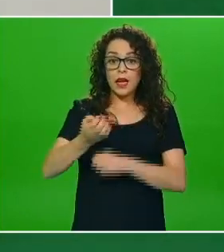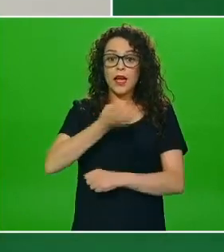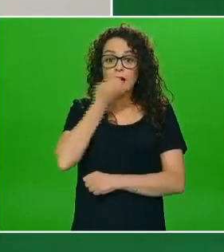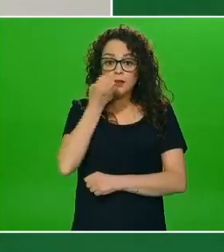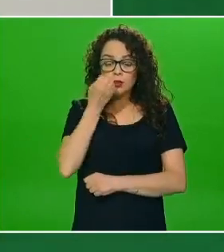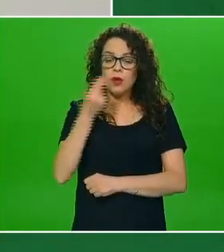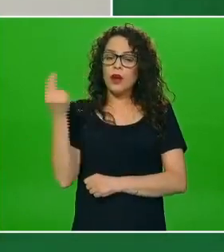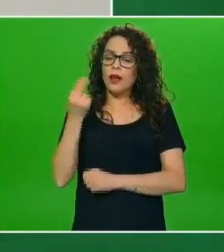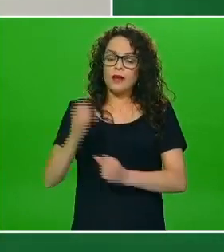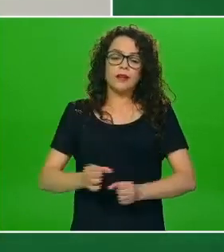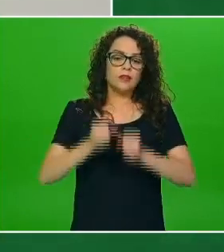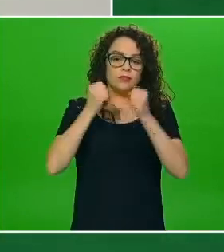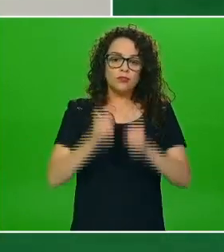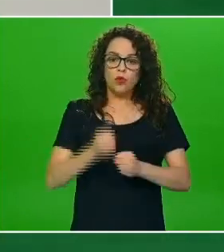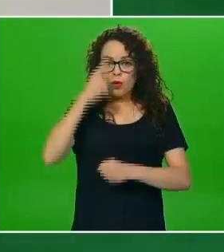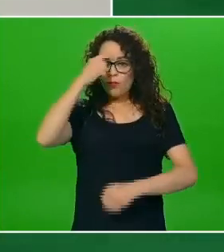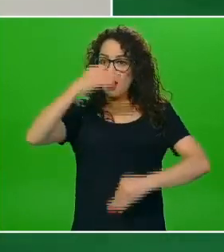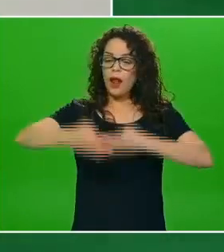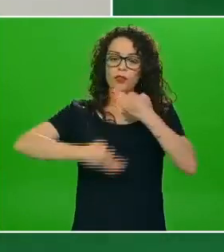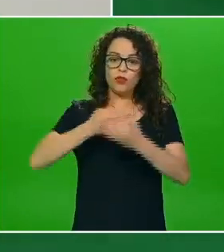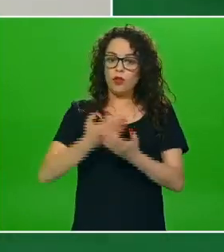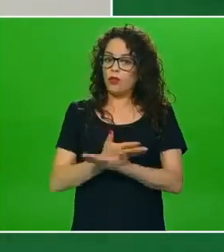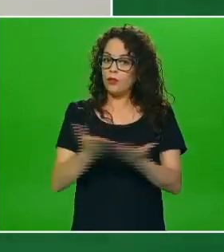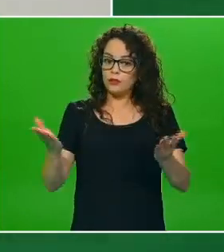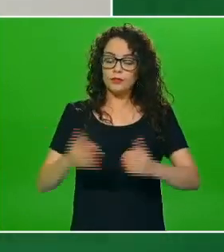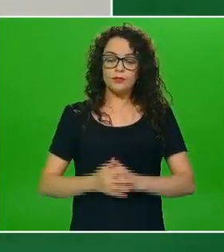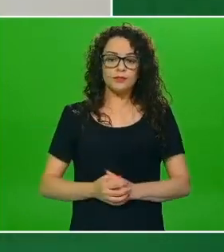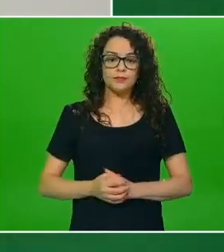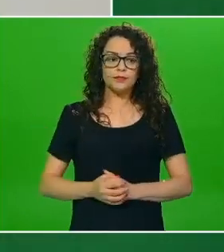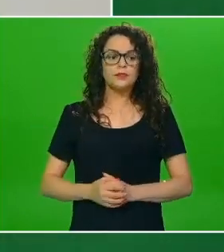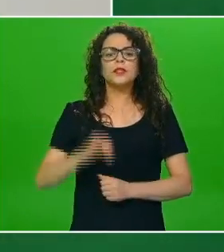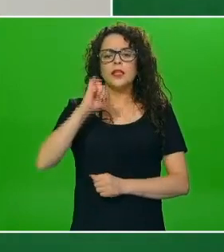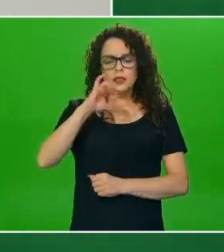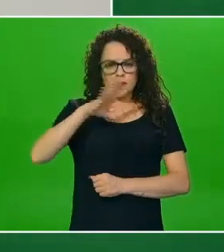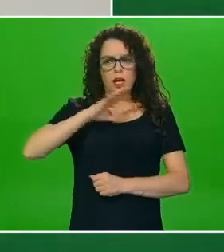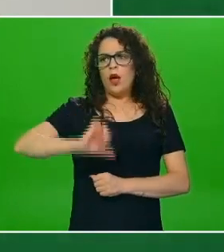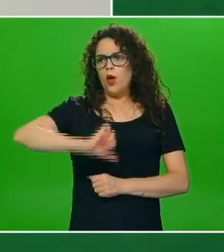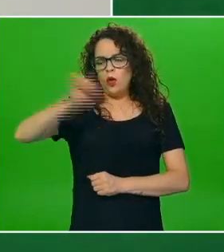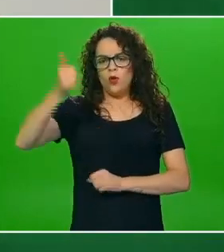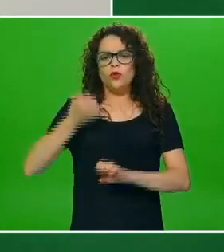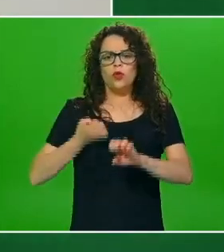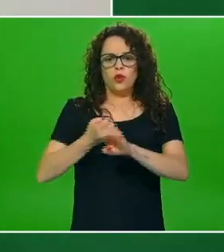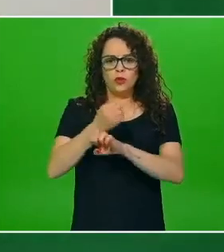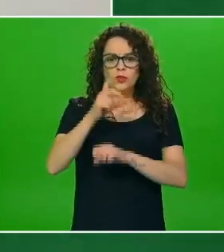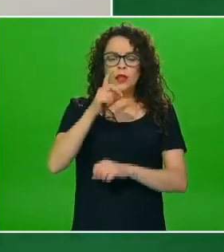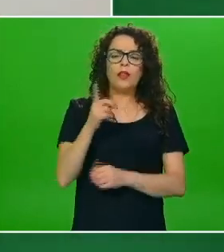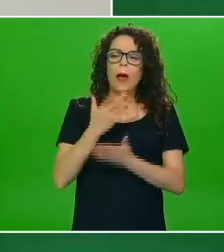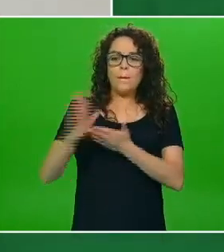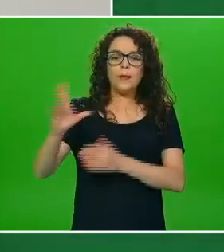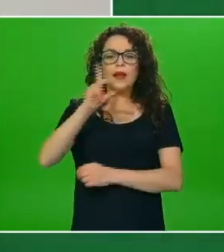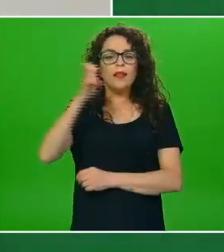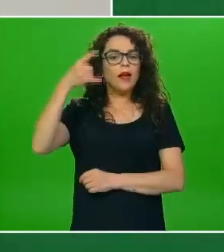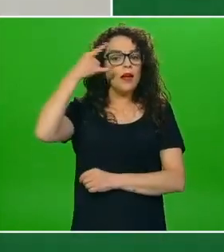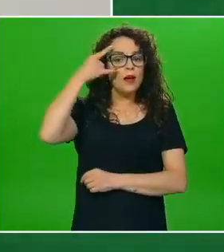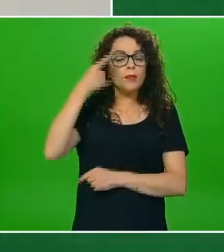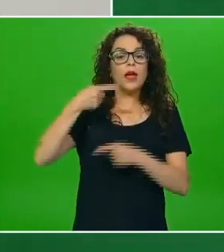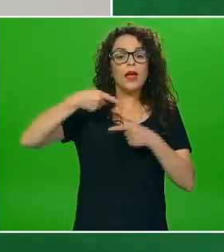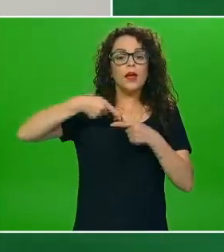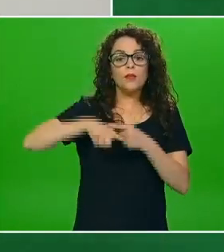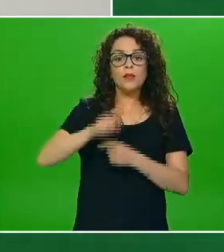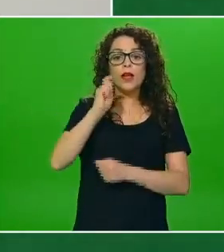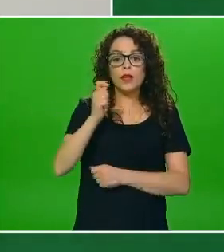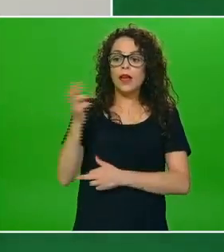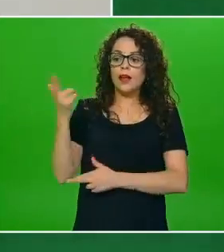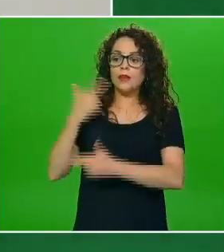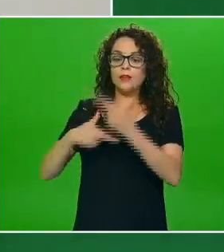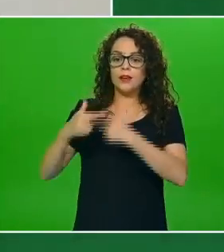para todos los que participan de la misma y si efectivamente hay otras entidades además de Campeche que también iniciaron el regreso a